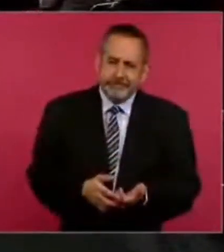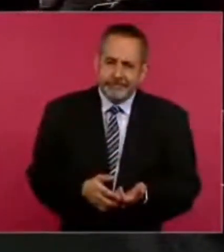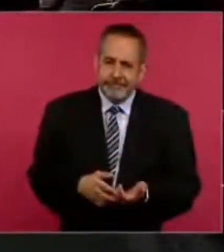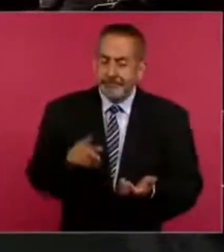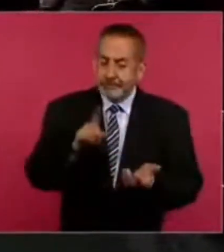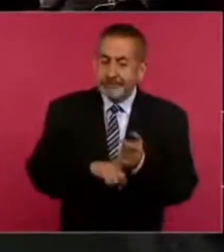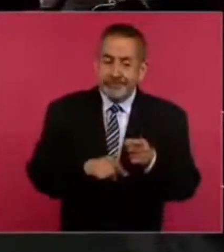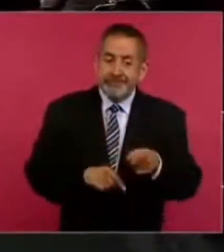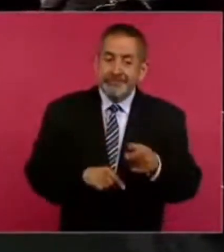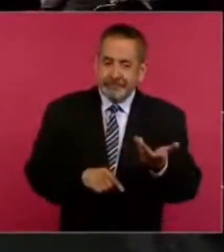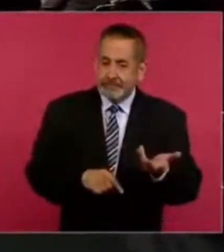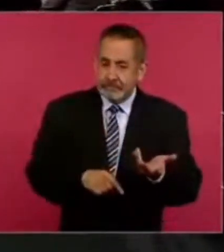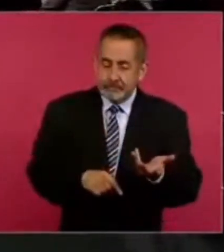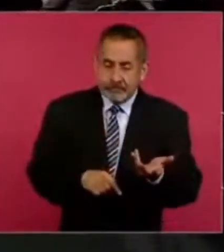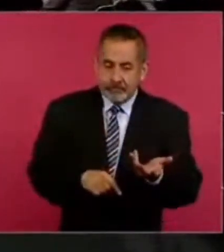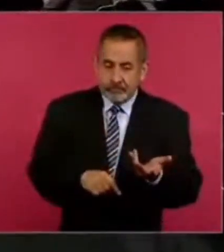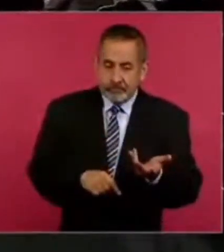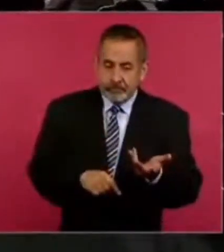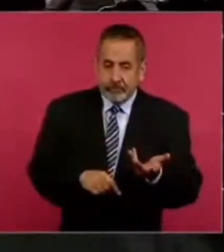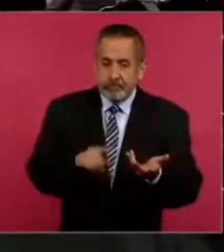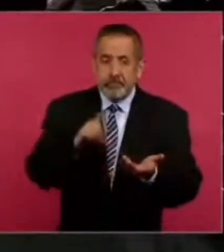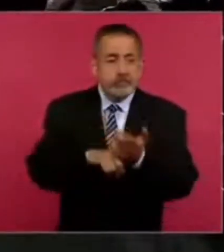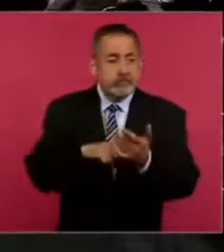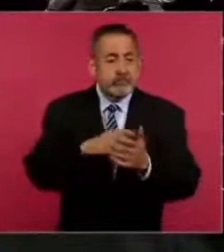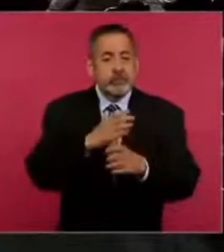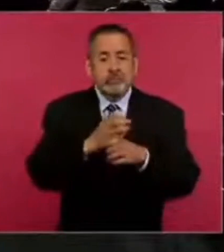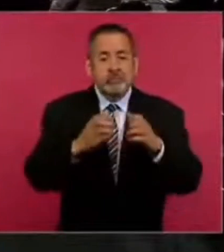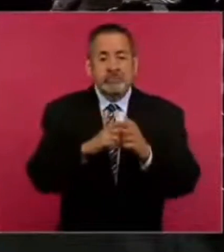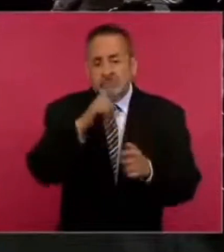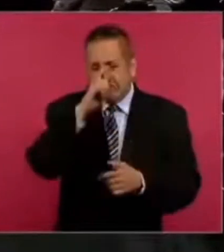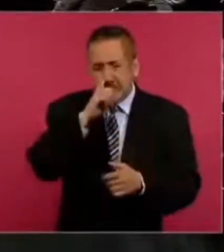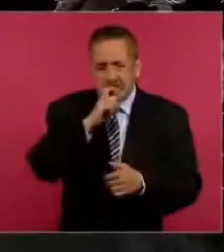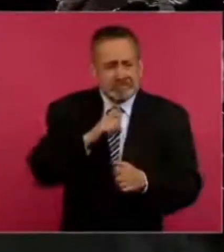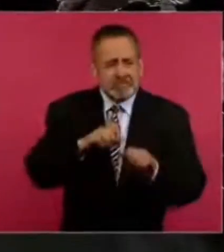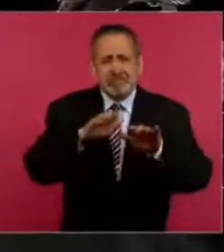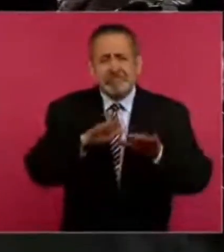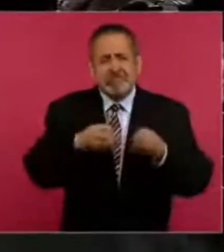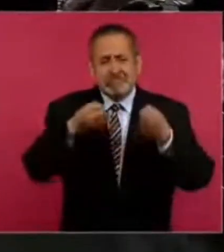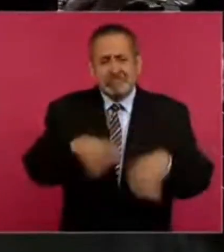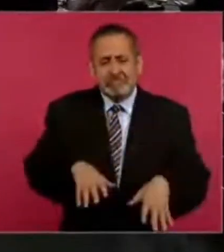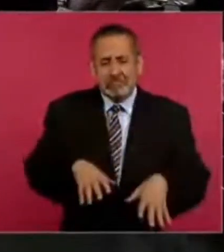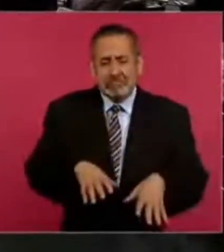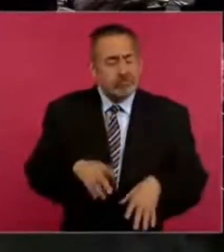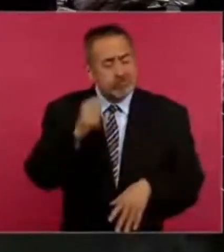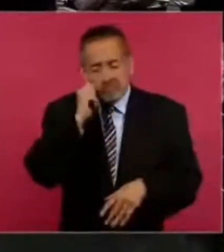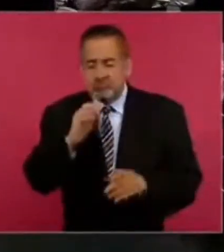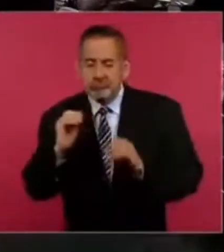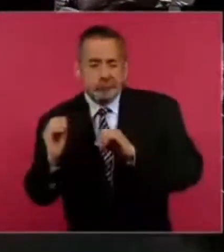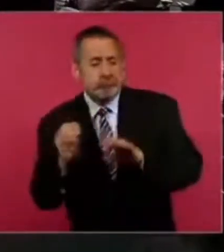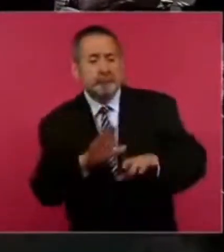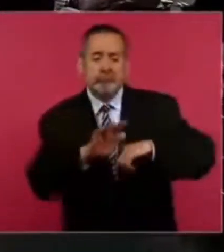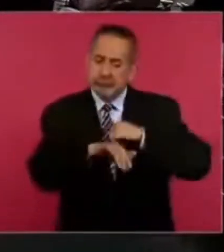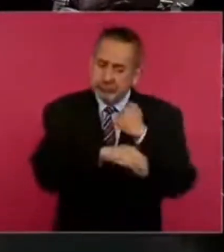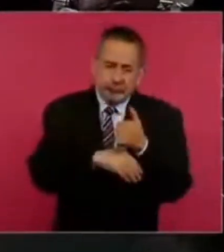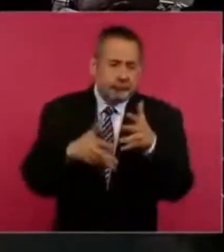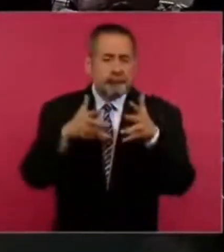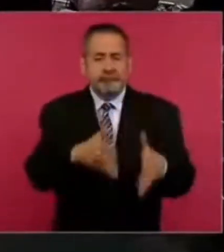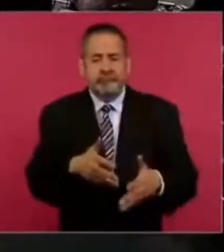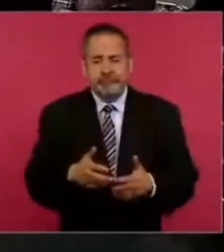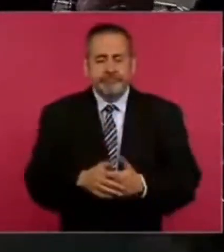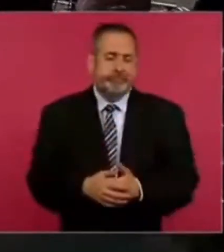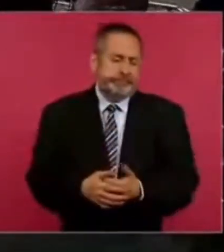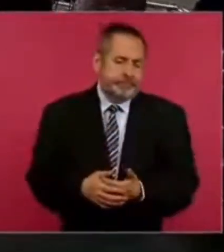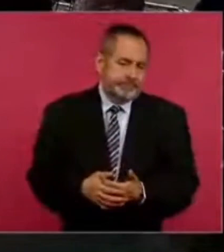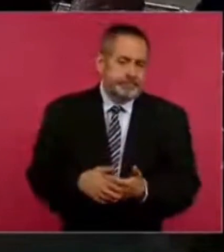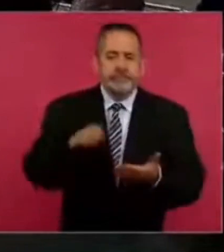incluso cuestiones perecederas, pero cuando se aplican, pues sí pasa, por ejemplo,